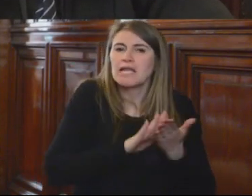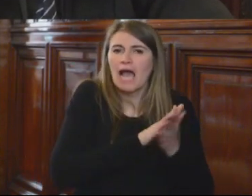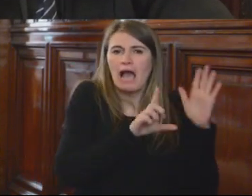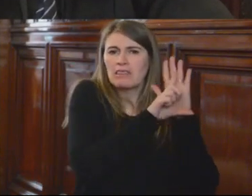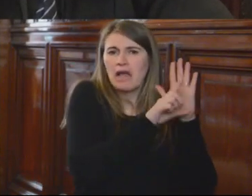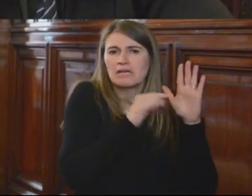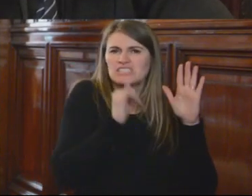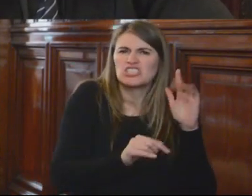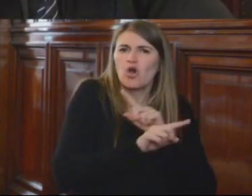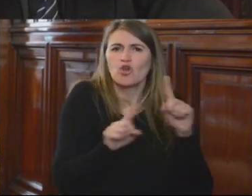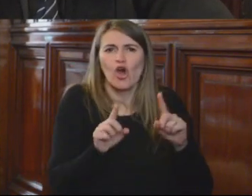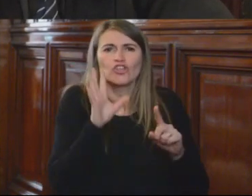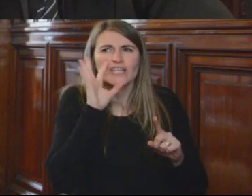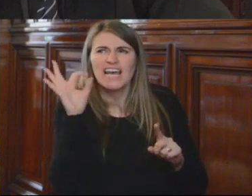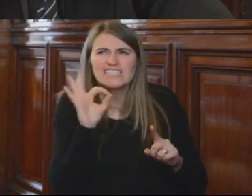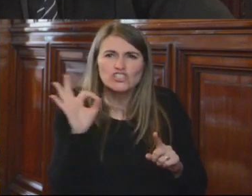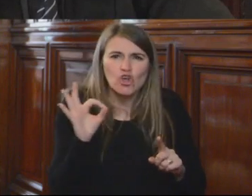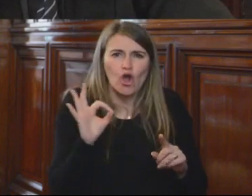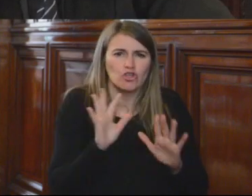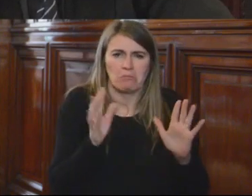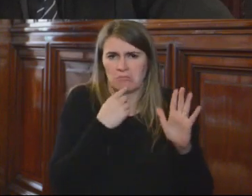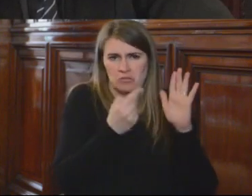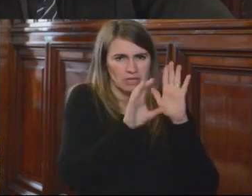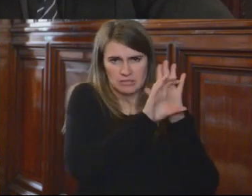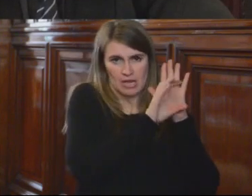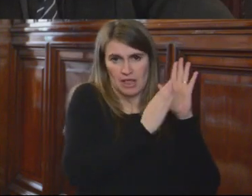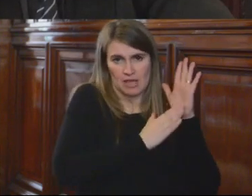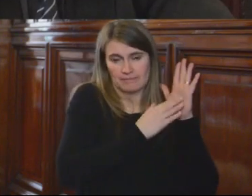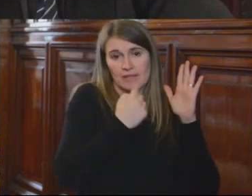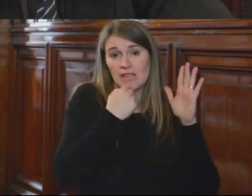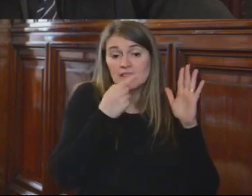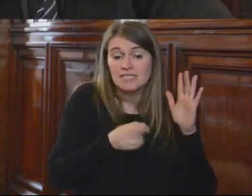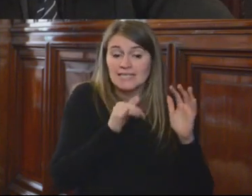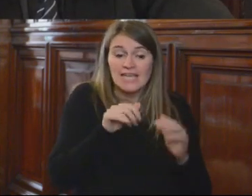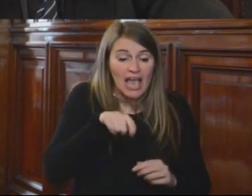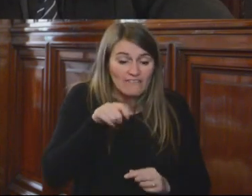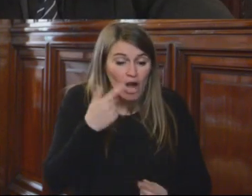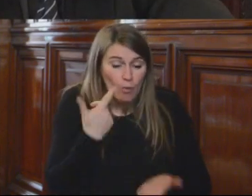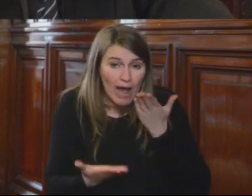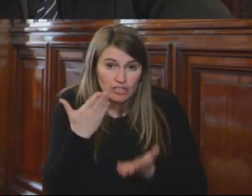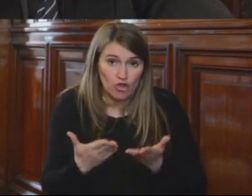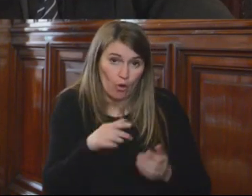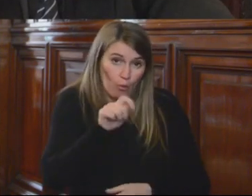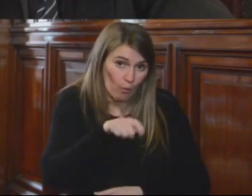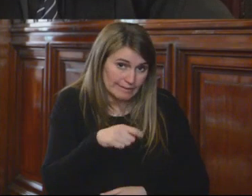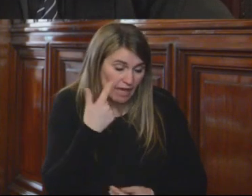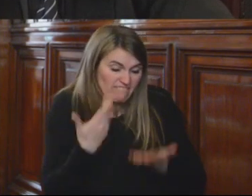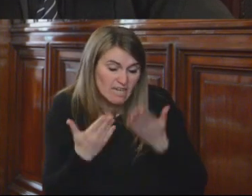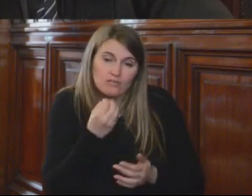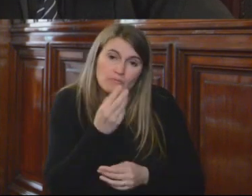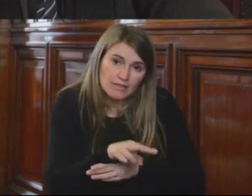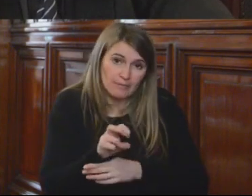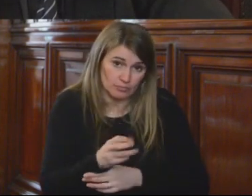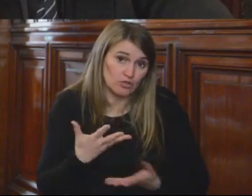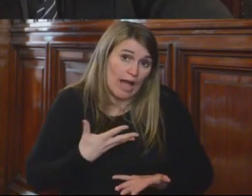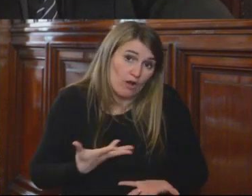la transitoriedad, no entra a ese debate, pero sí existe que tiene que haber una evaluación de jueces. Estamos en construcción de esa forma de evaluación de